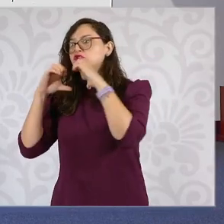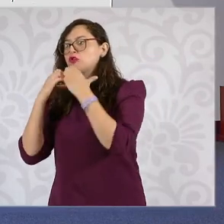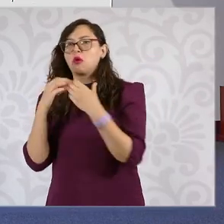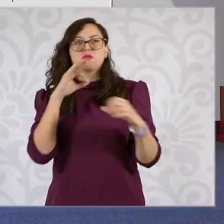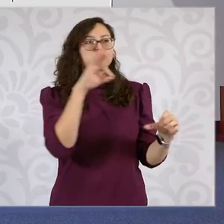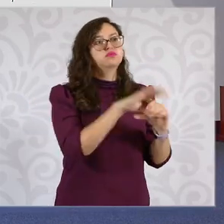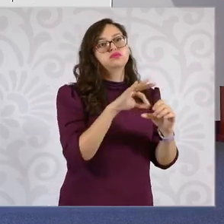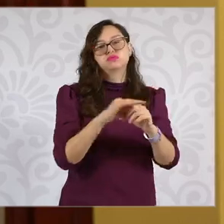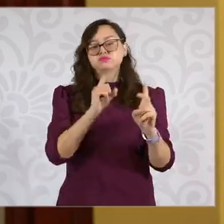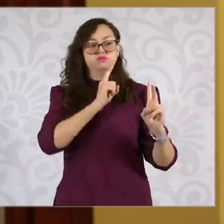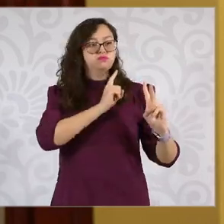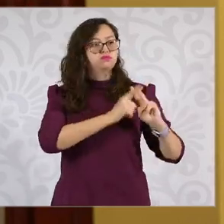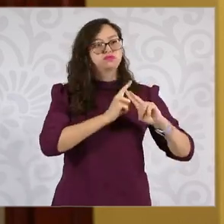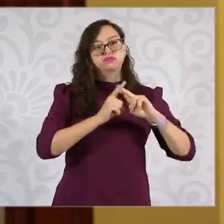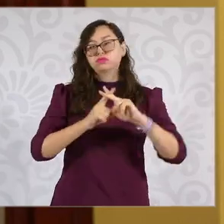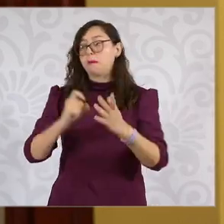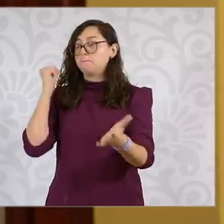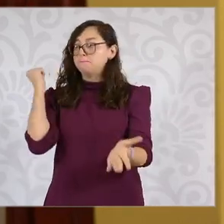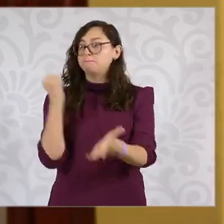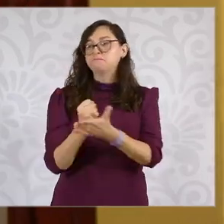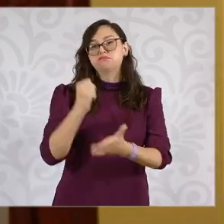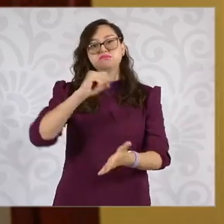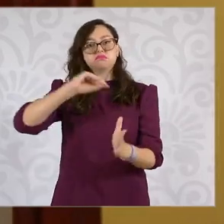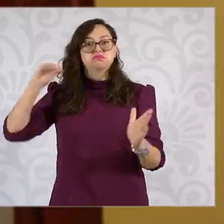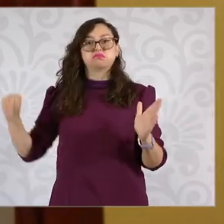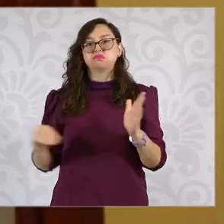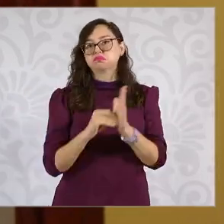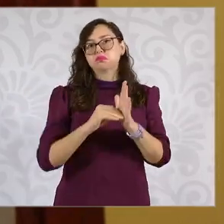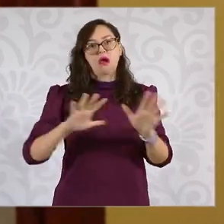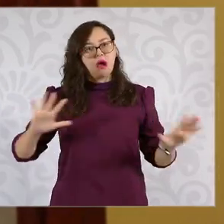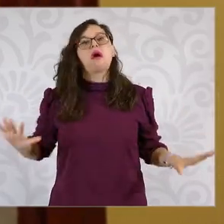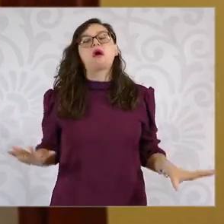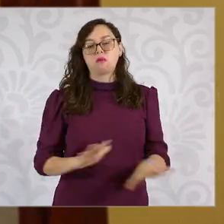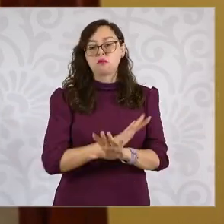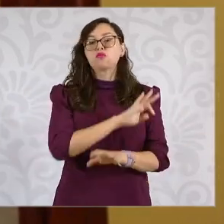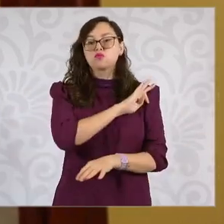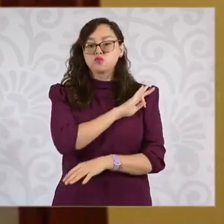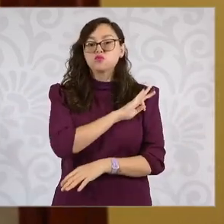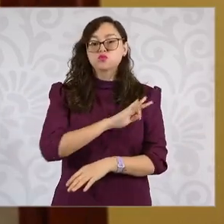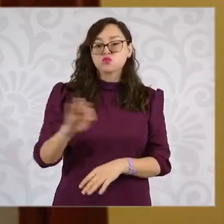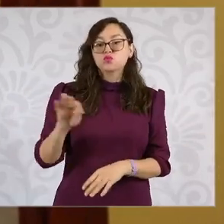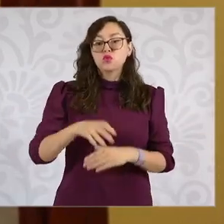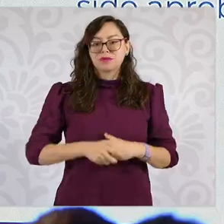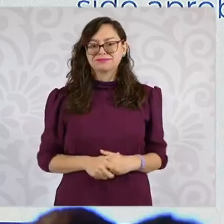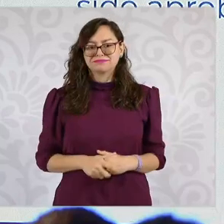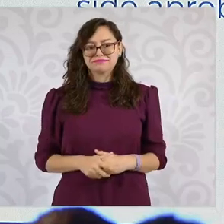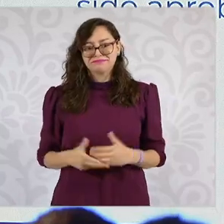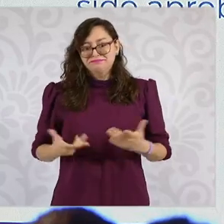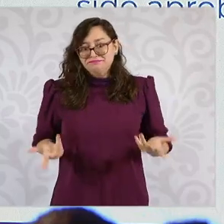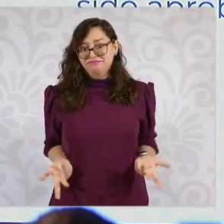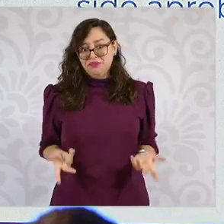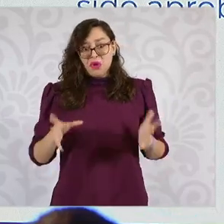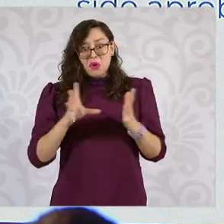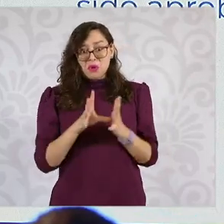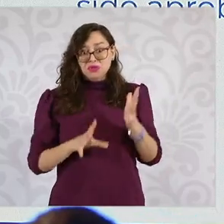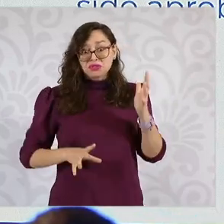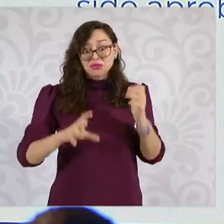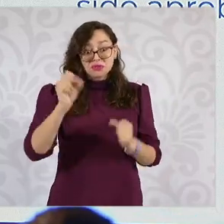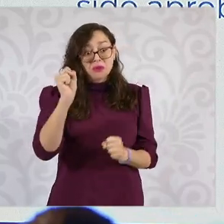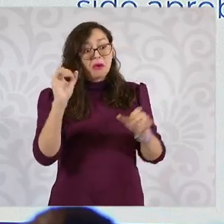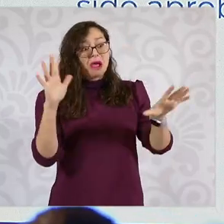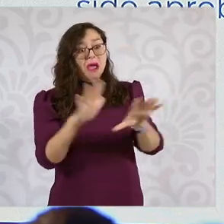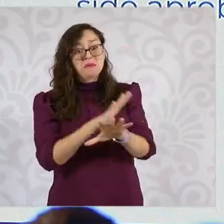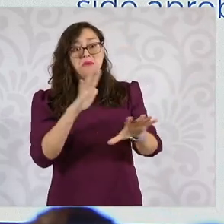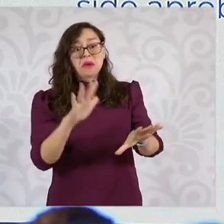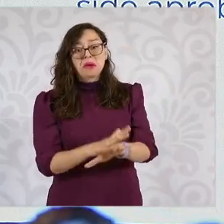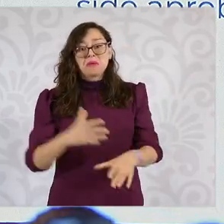sido aprobadas las adiciones o reformas. La Constitución se ha modificado una gran cantidad